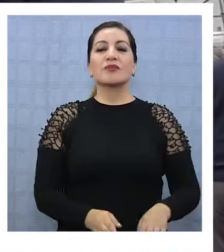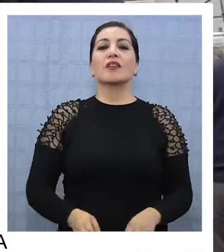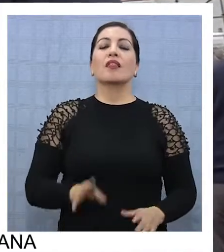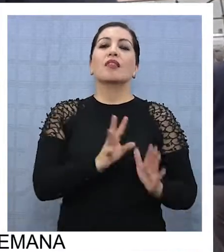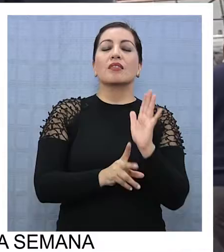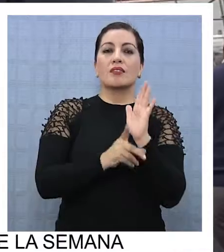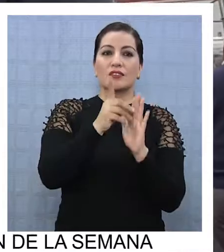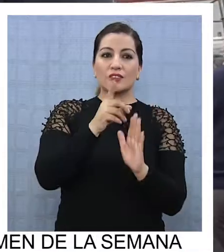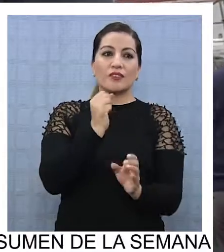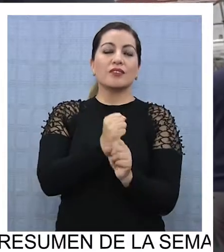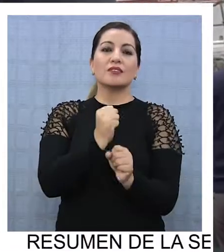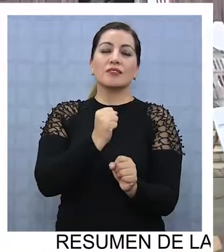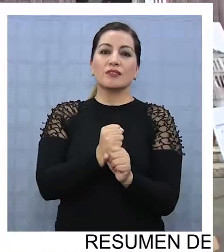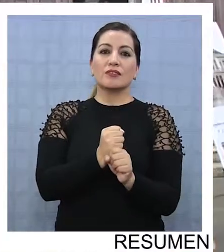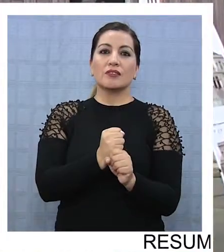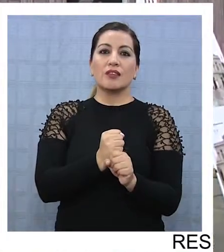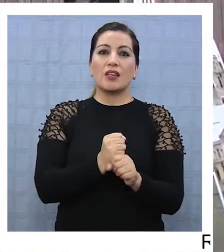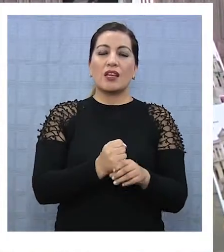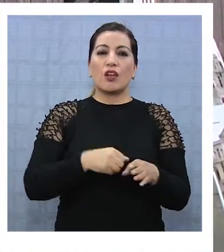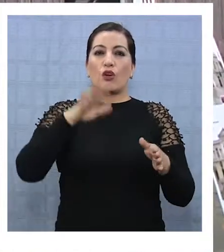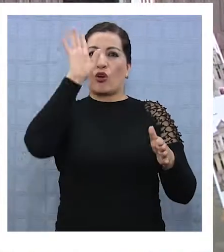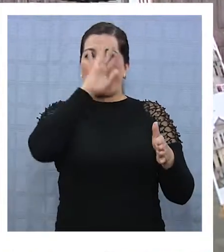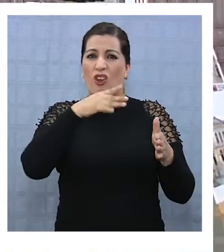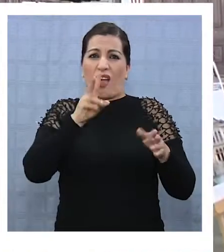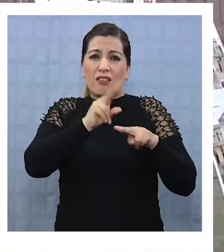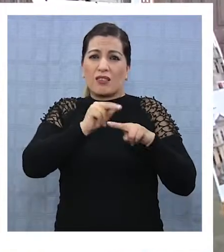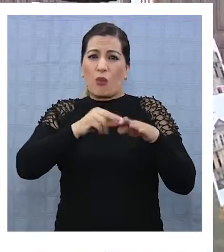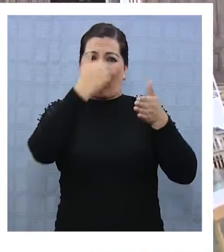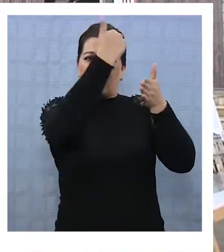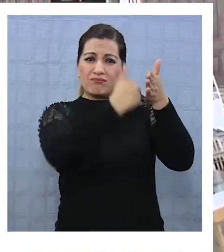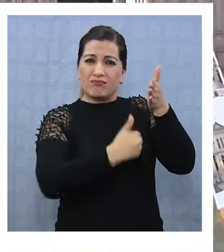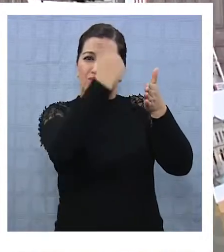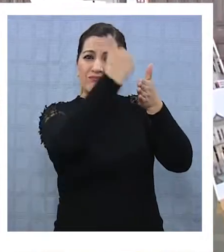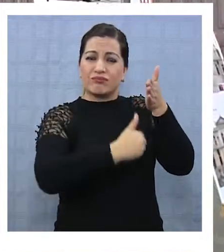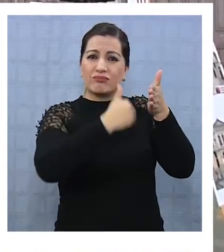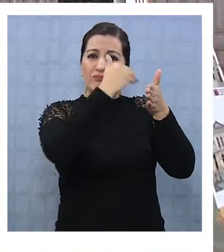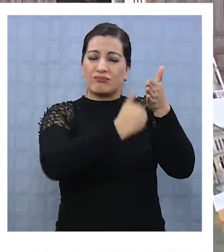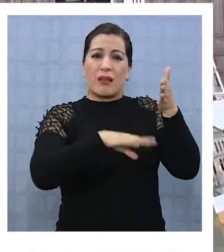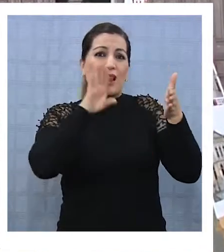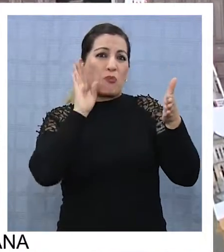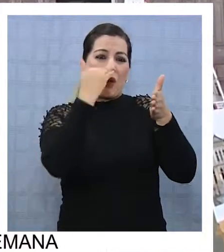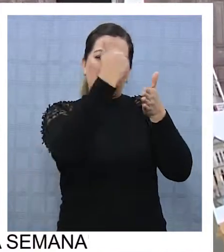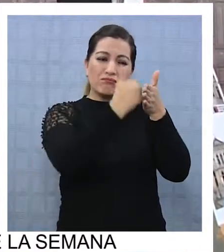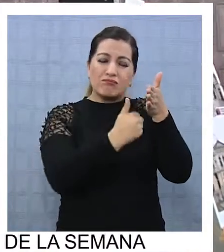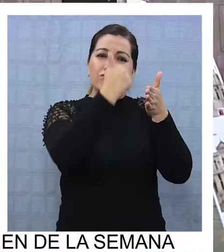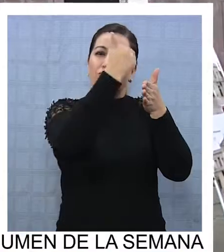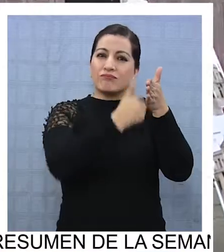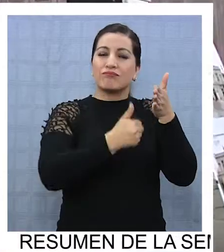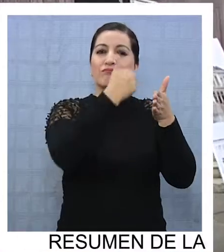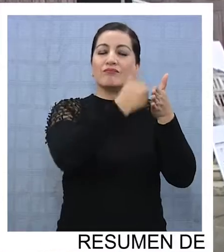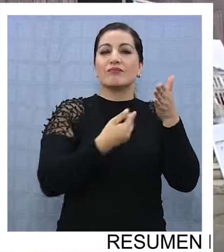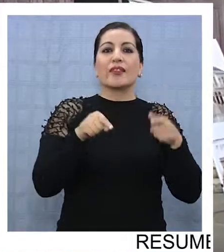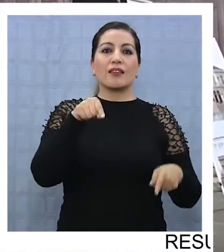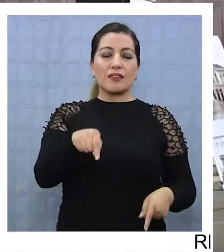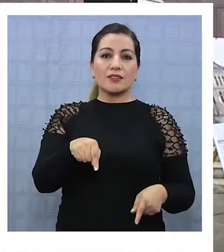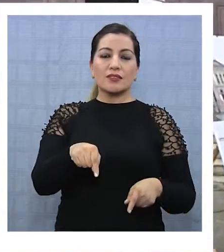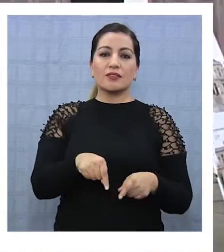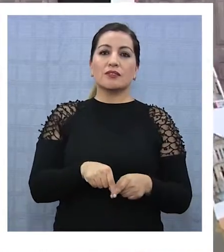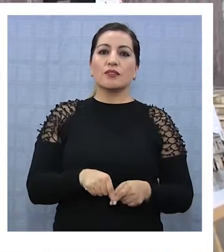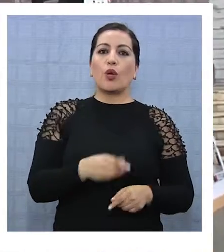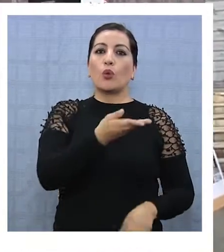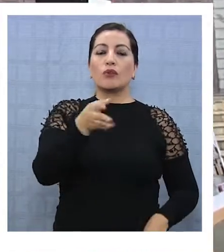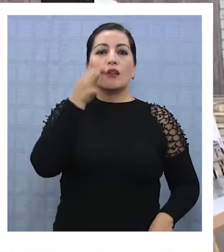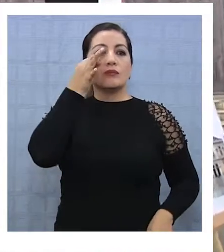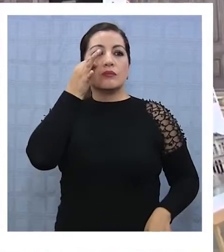desarrollando el trabajo que se llama Decapado, ese trabajo muy minucioso, sobre todo,